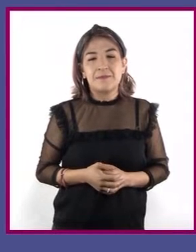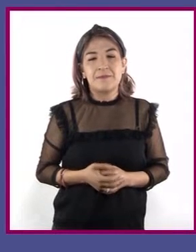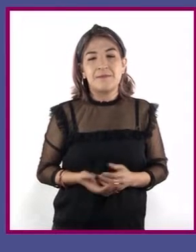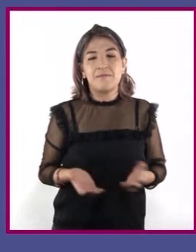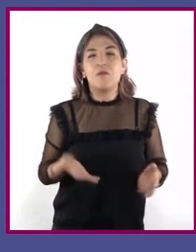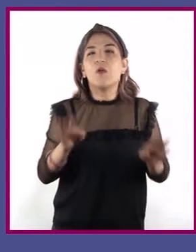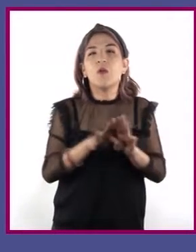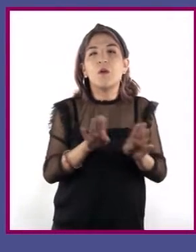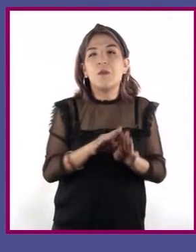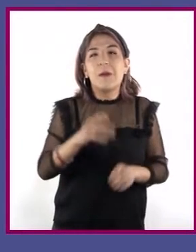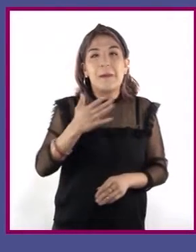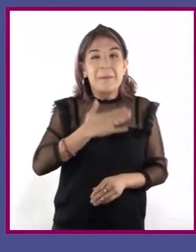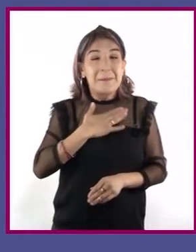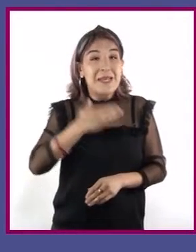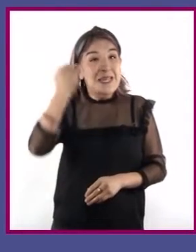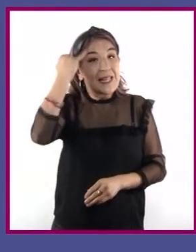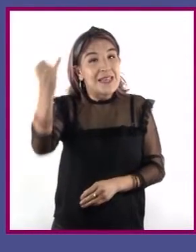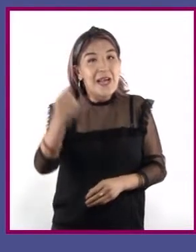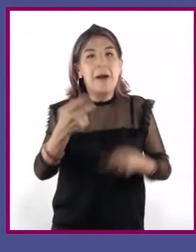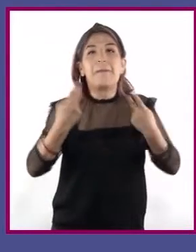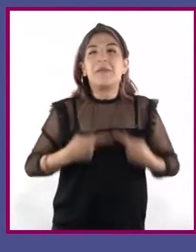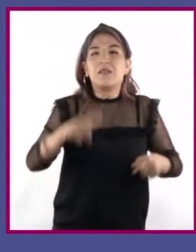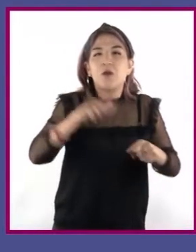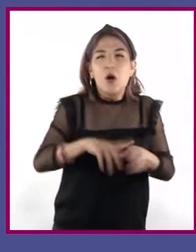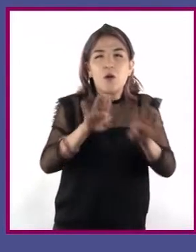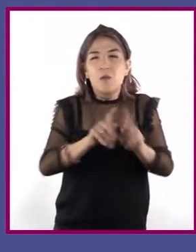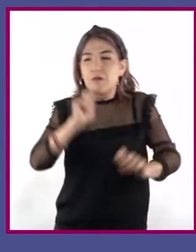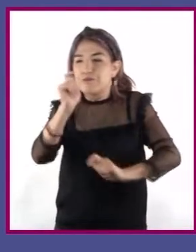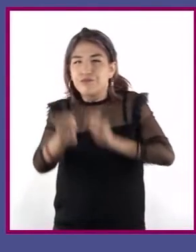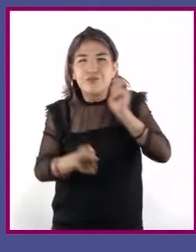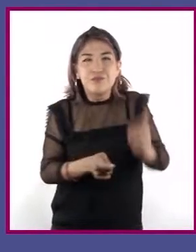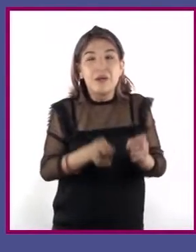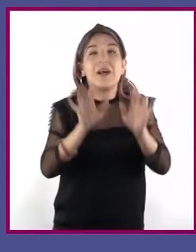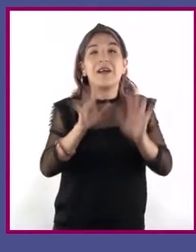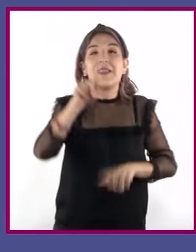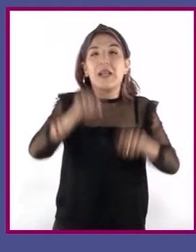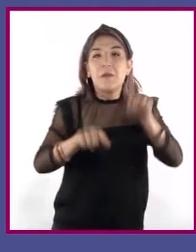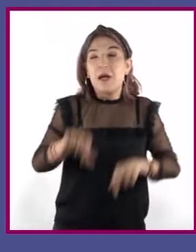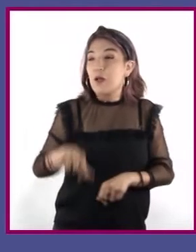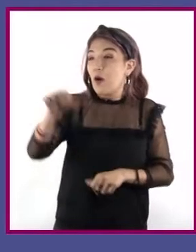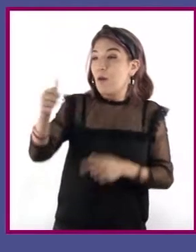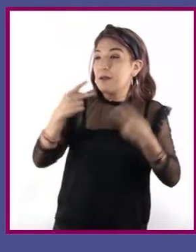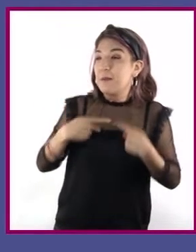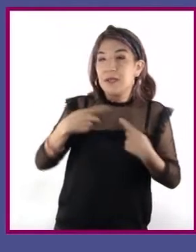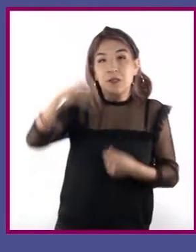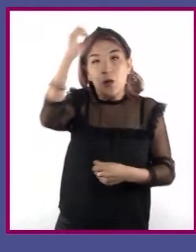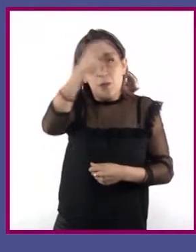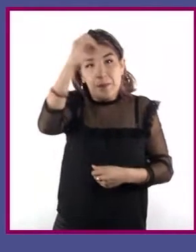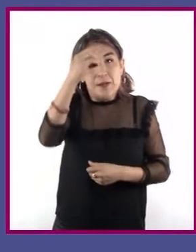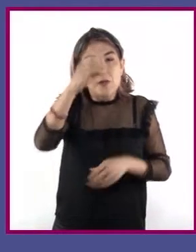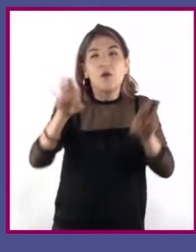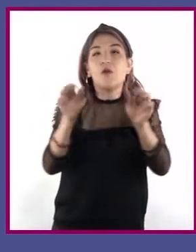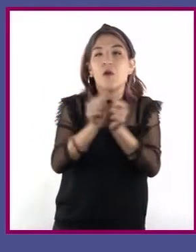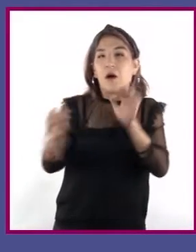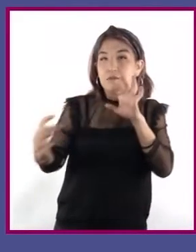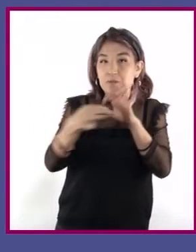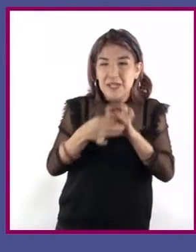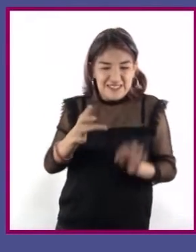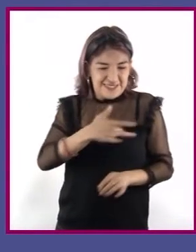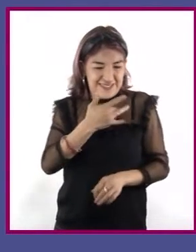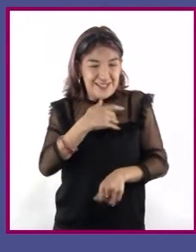nuestra interpretación acerca de algo o alguien y la construimos con base a otras opiniones, emociones o hechos.